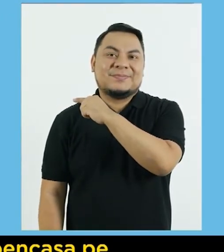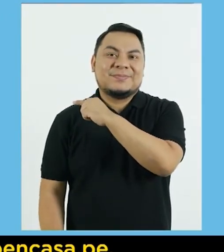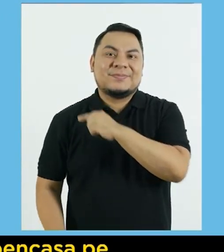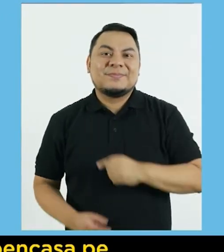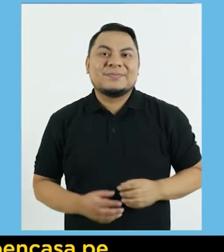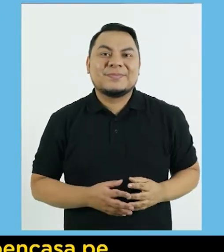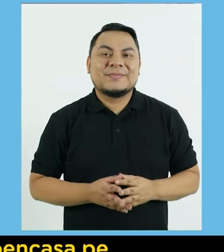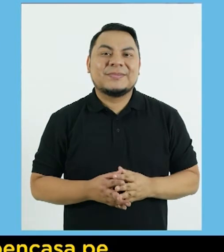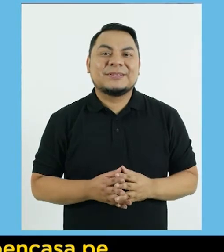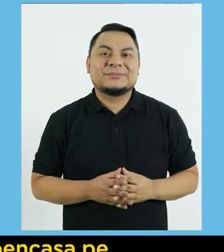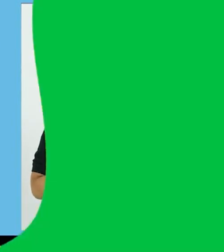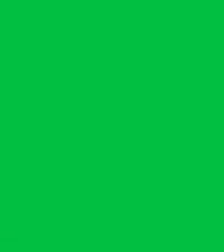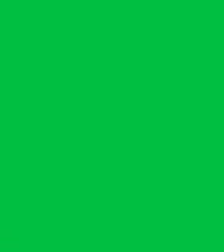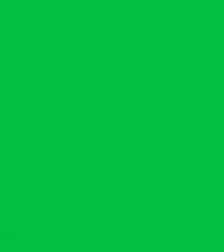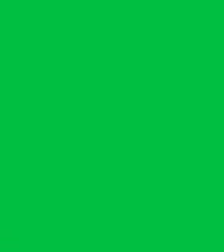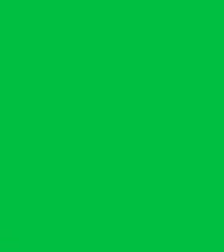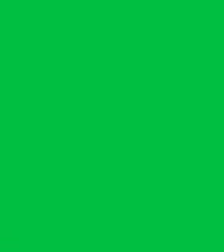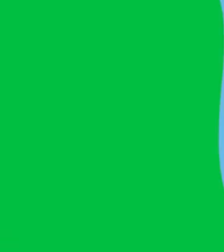casa punto P